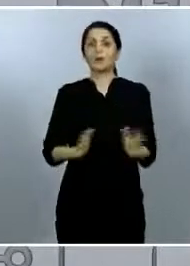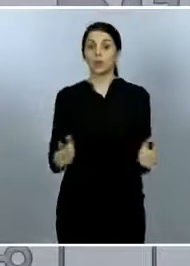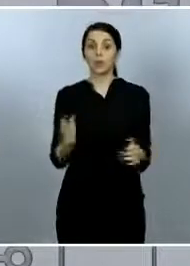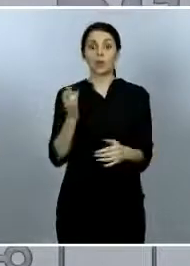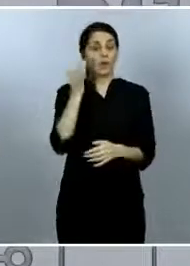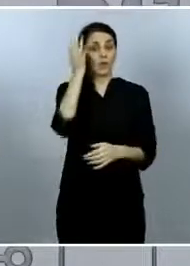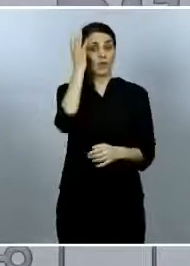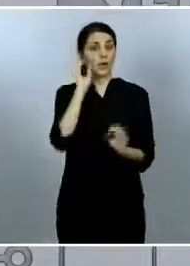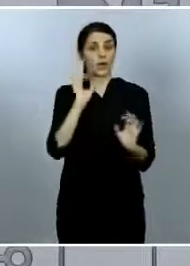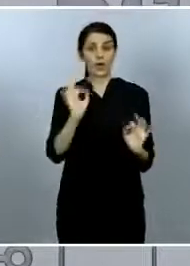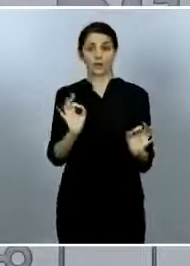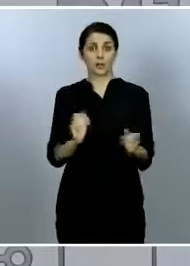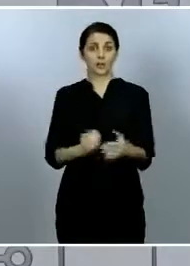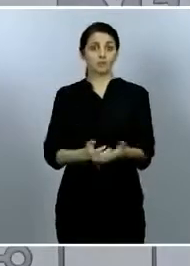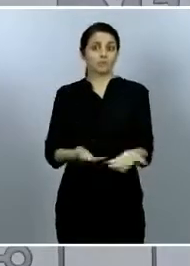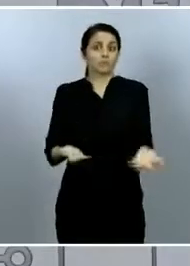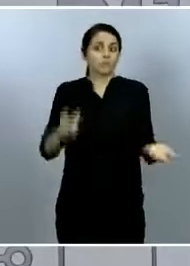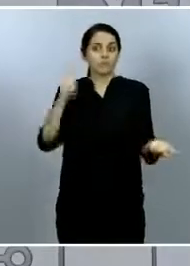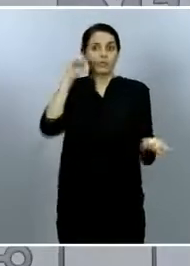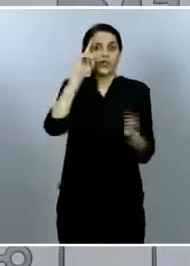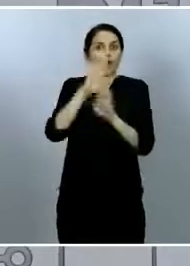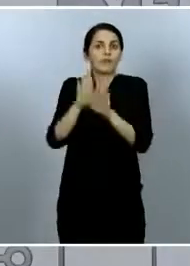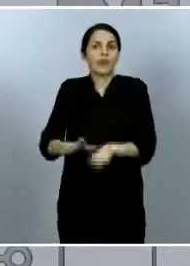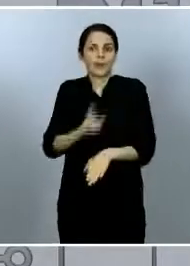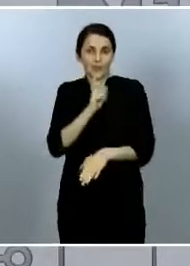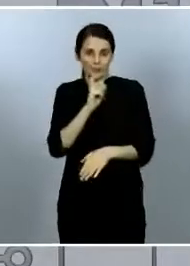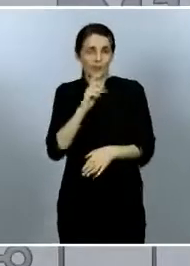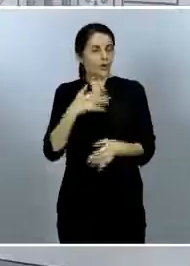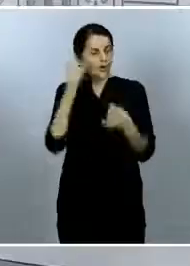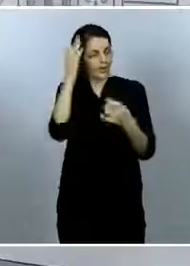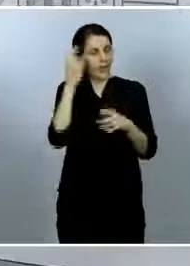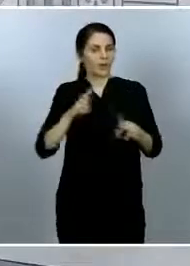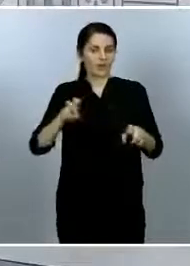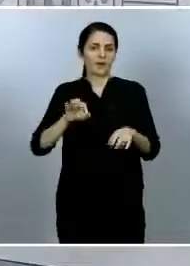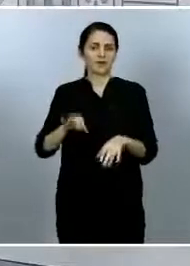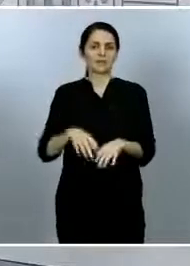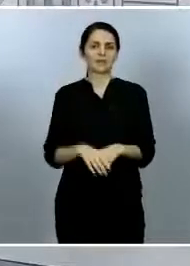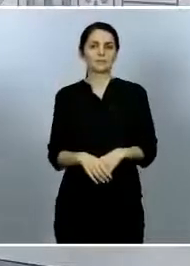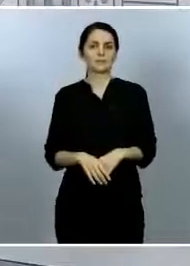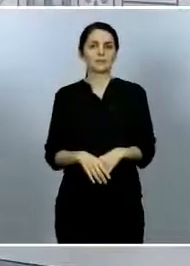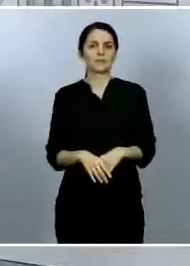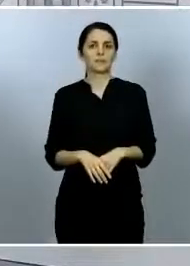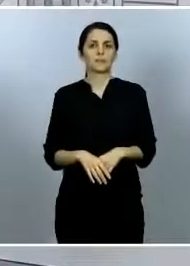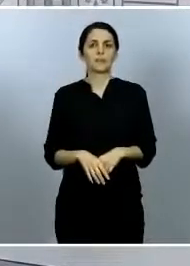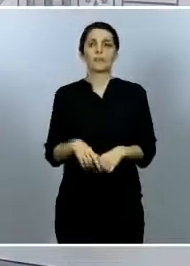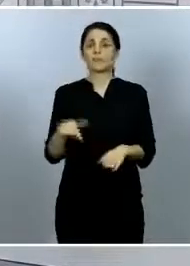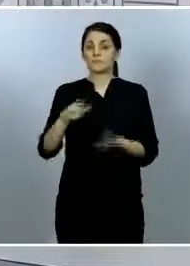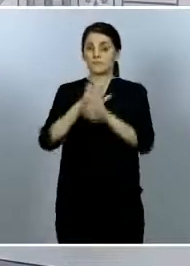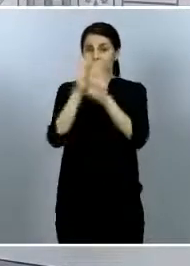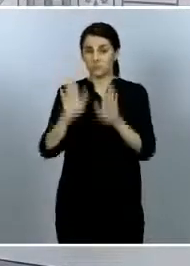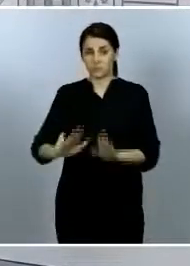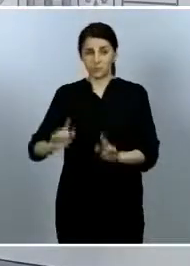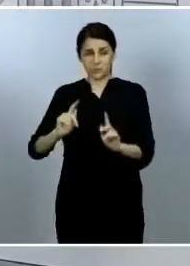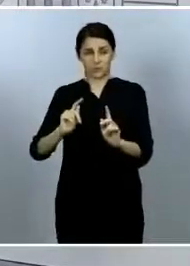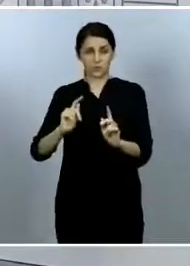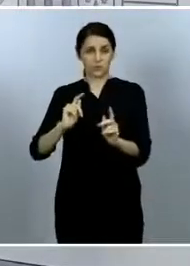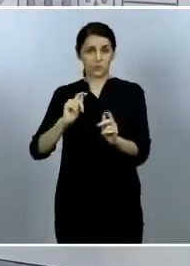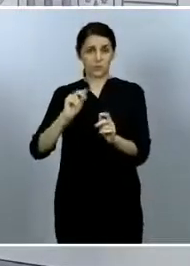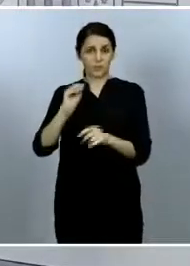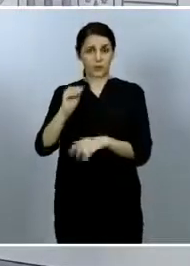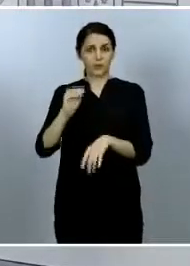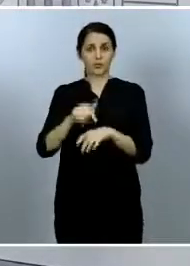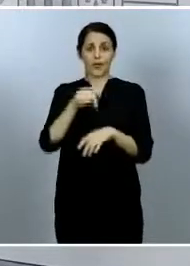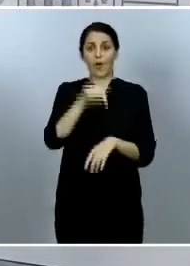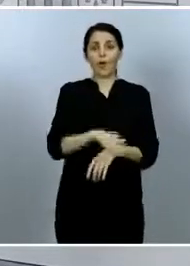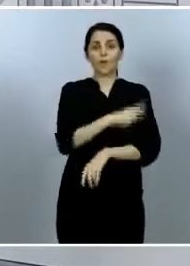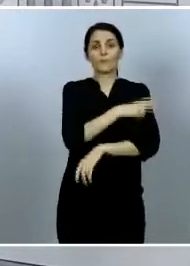hablado es esa, no sé al final cómo quedará. Finalizamos con esta pregunta. Hoy acaba el luto oficial y Associated Press